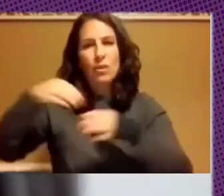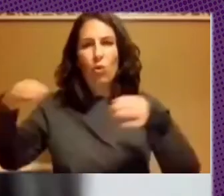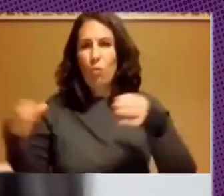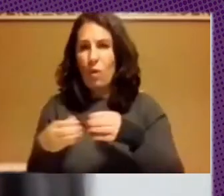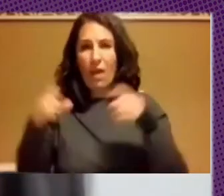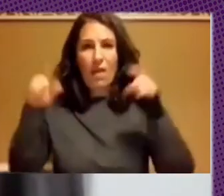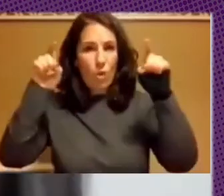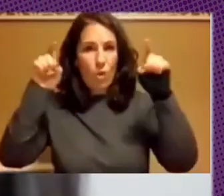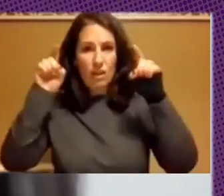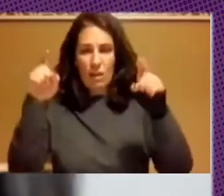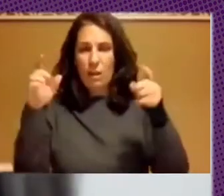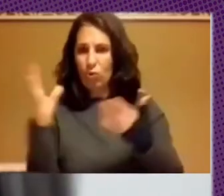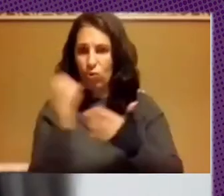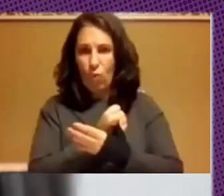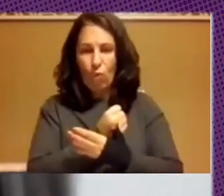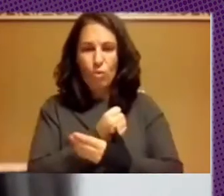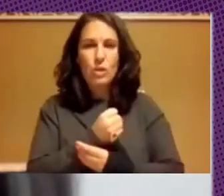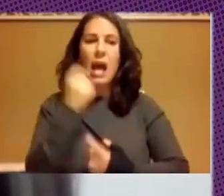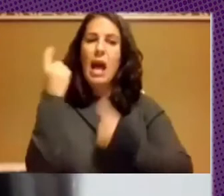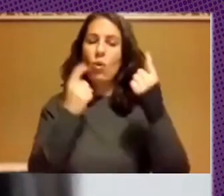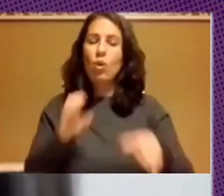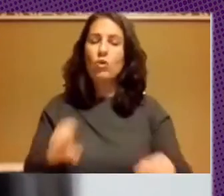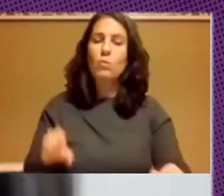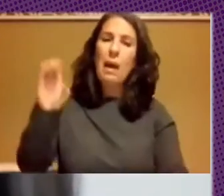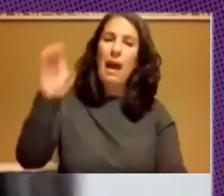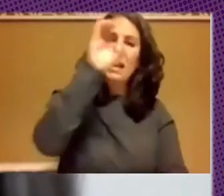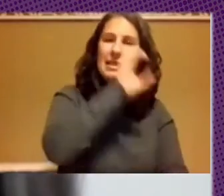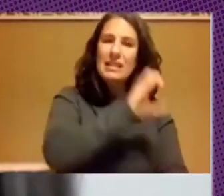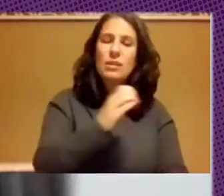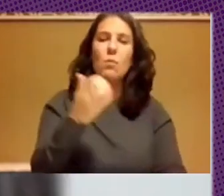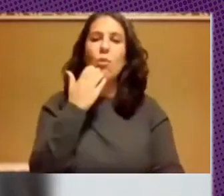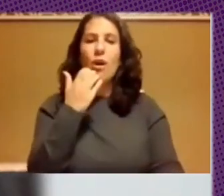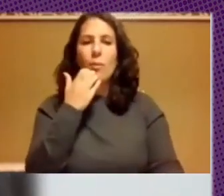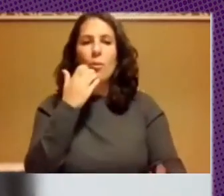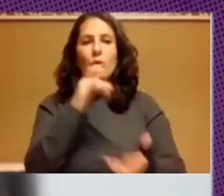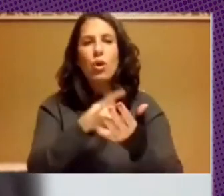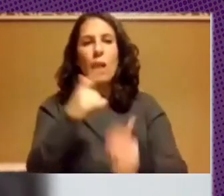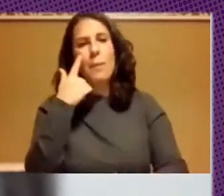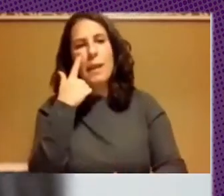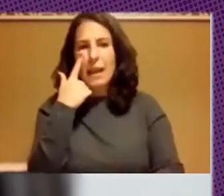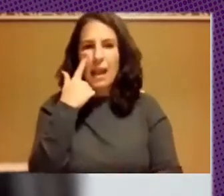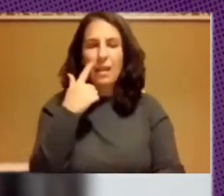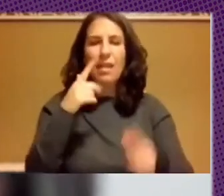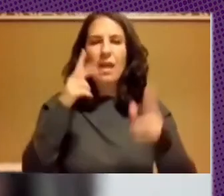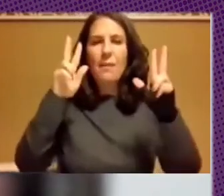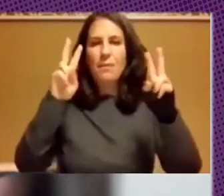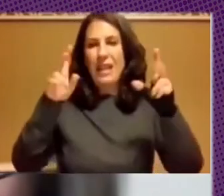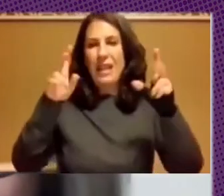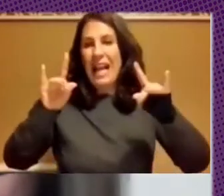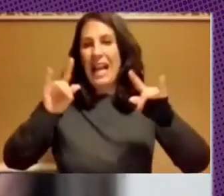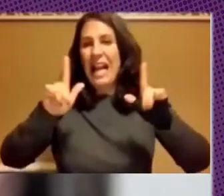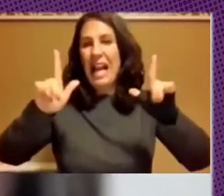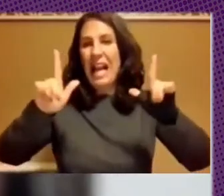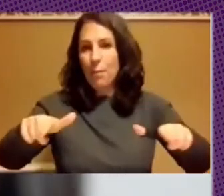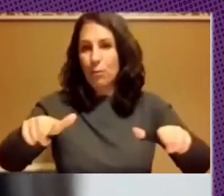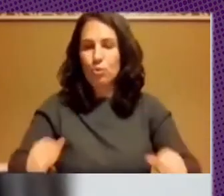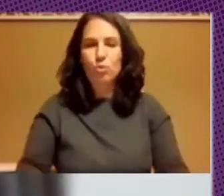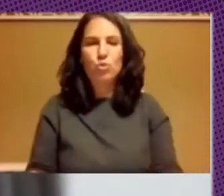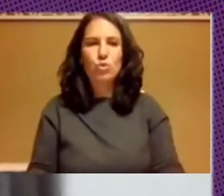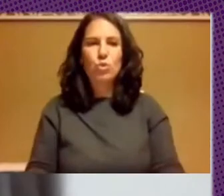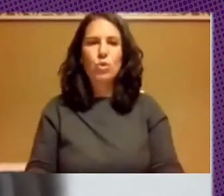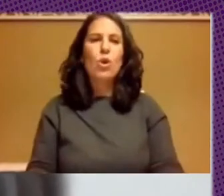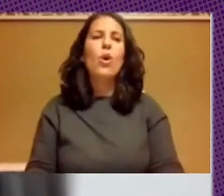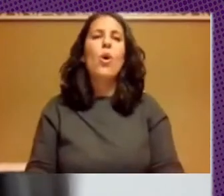en algunos países esto está alcanzando por ejemplo vigilancia sobre los campus violación de las